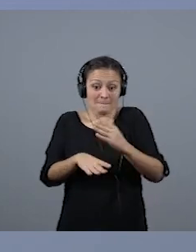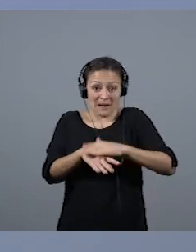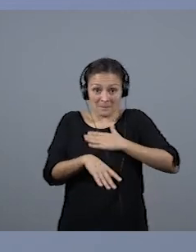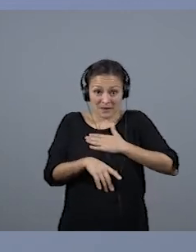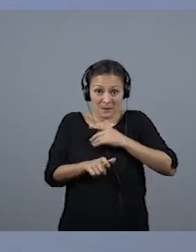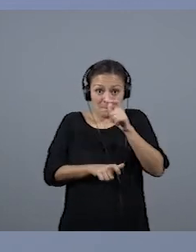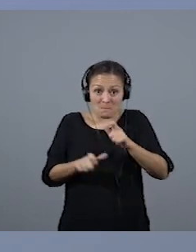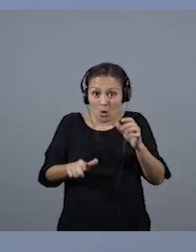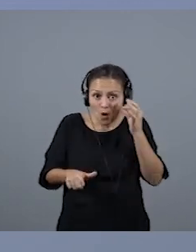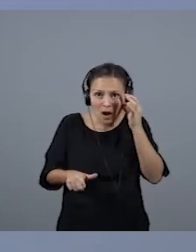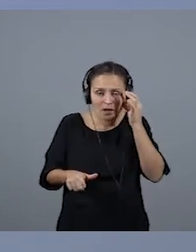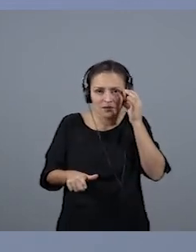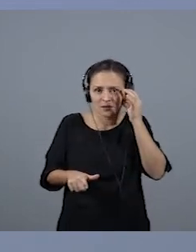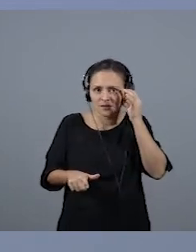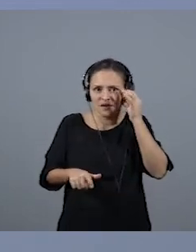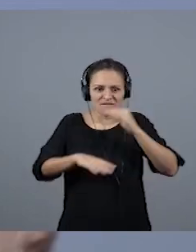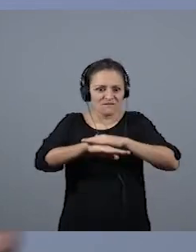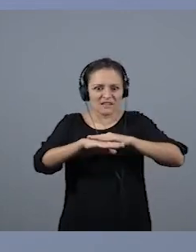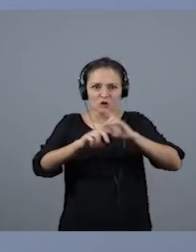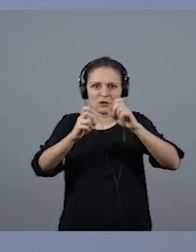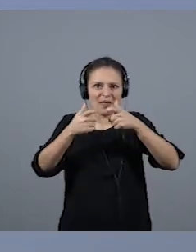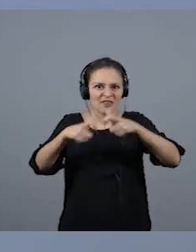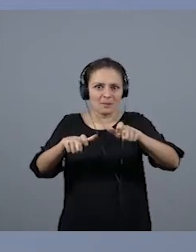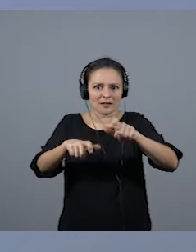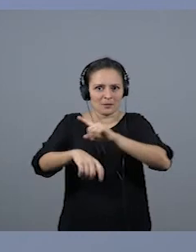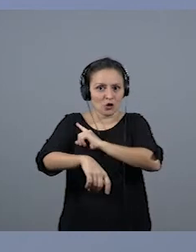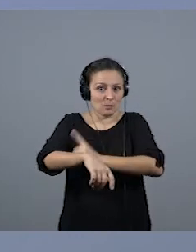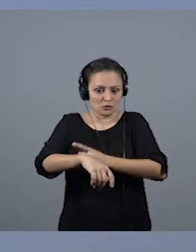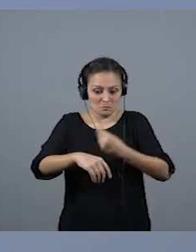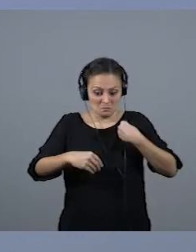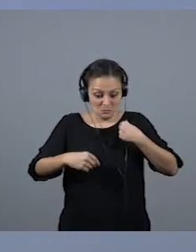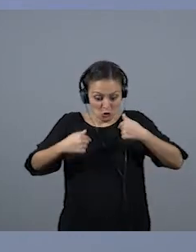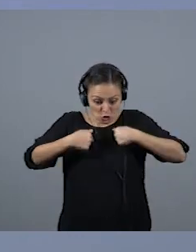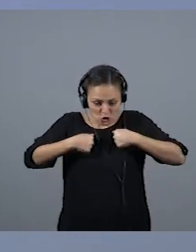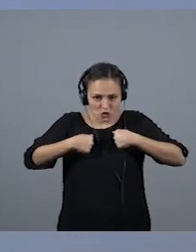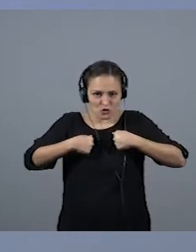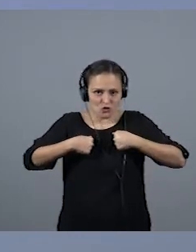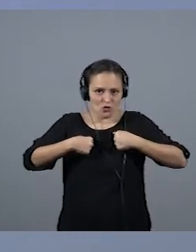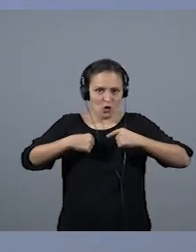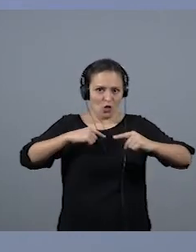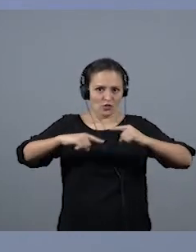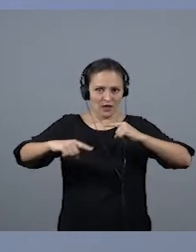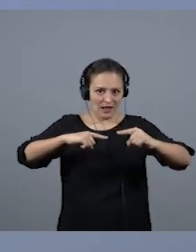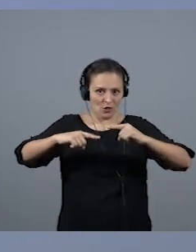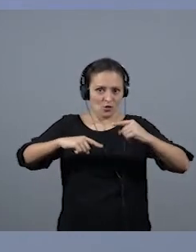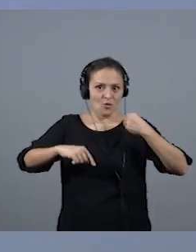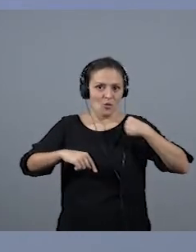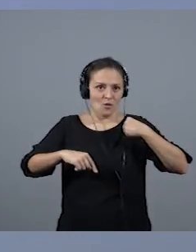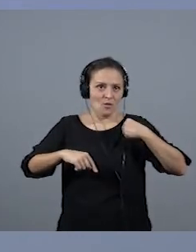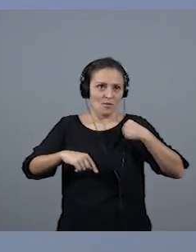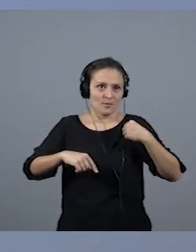en los departamentos de deportes, por lo menos en los que yo he dirigido, en los dos departamentos de deportes que tuve la oportunidad de estar.